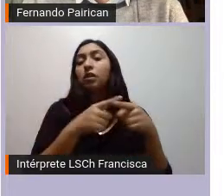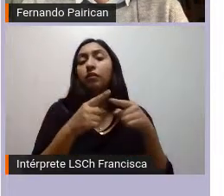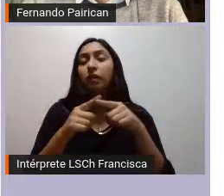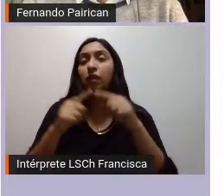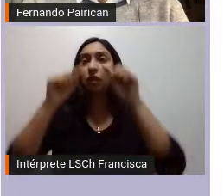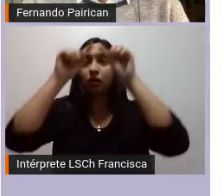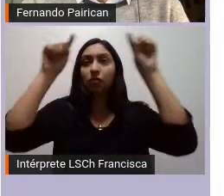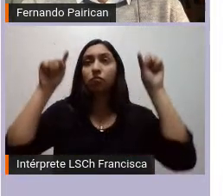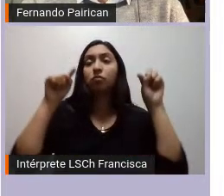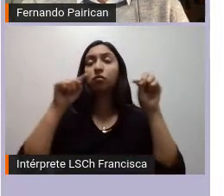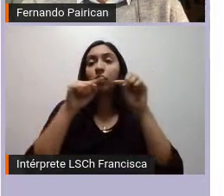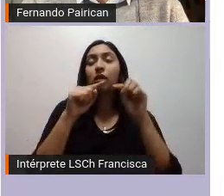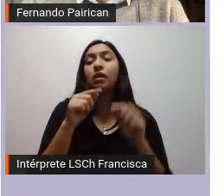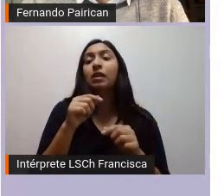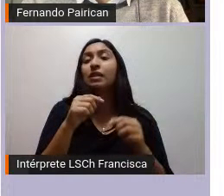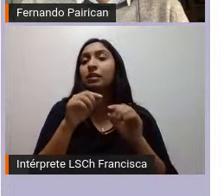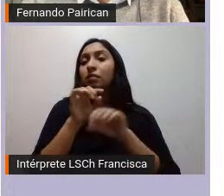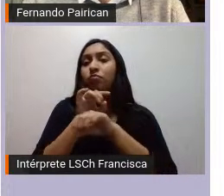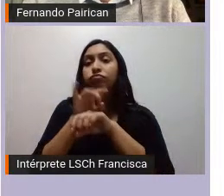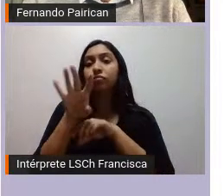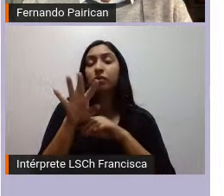desmilitarización del wild map